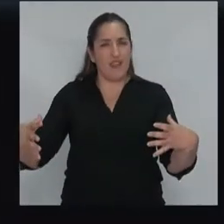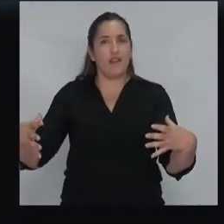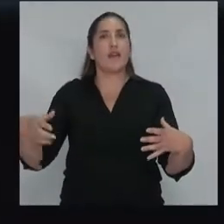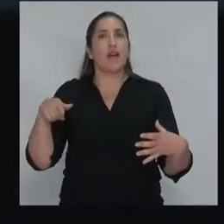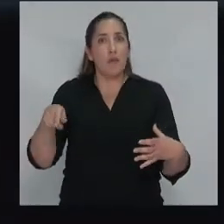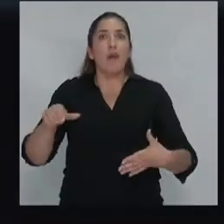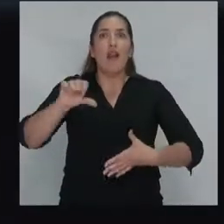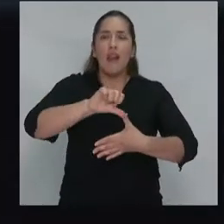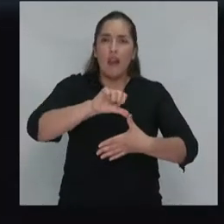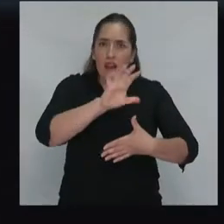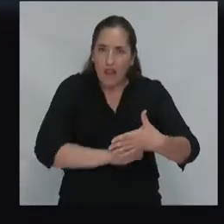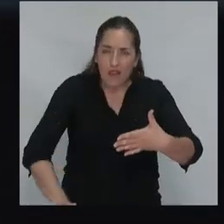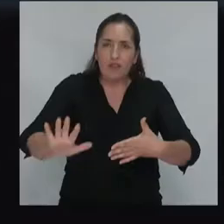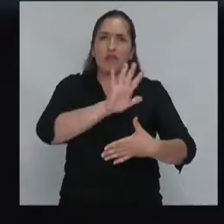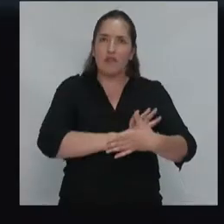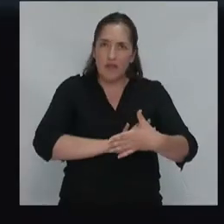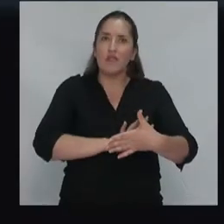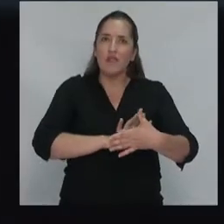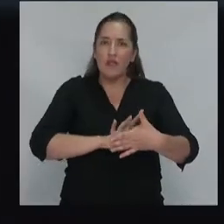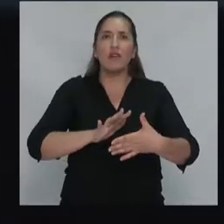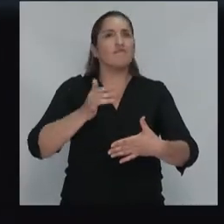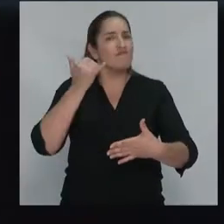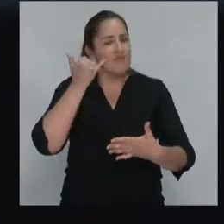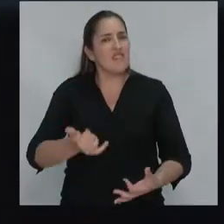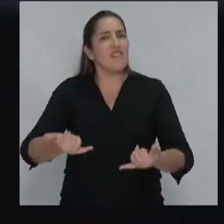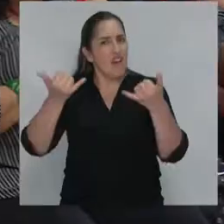latinoamerica tiene ya